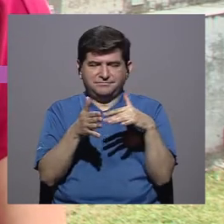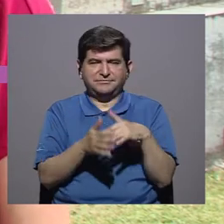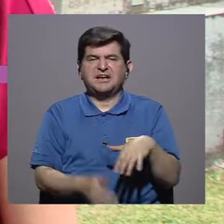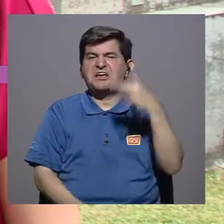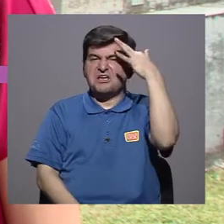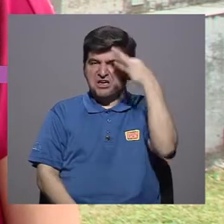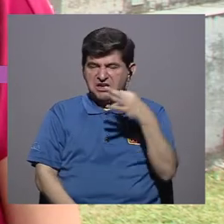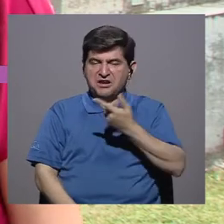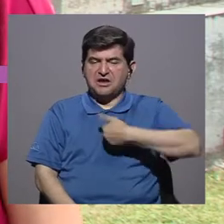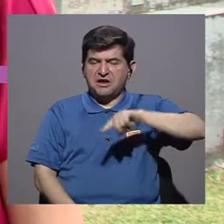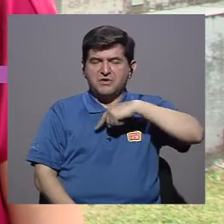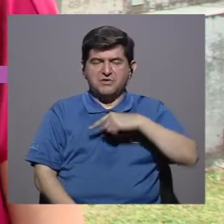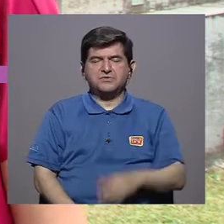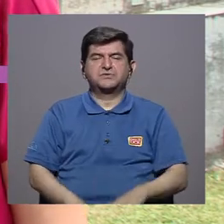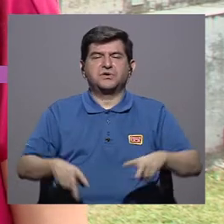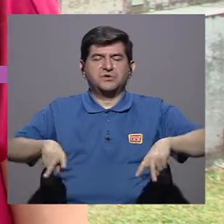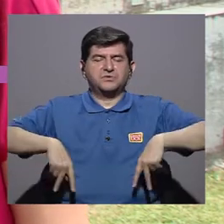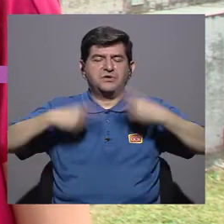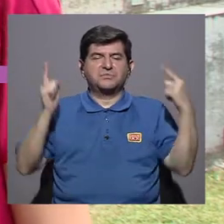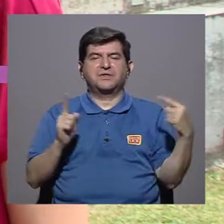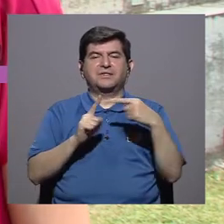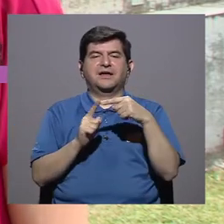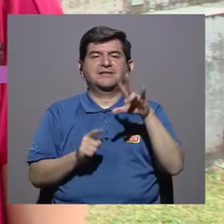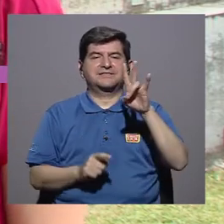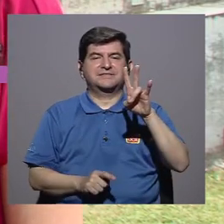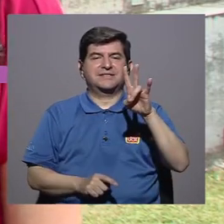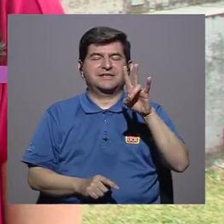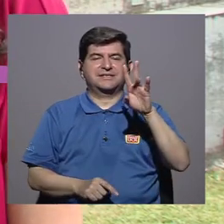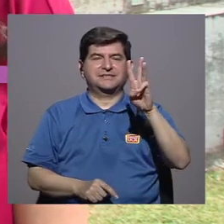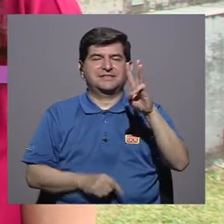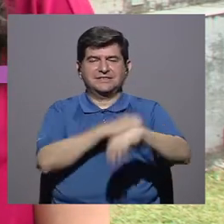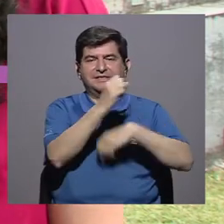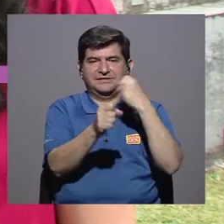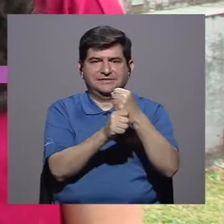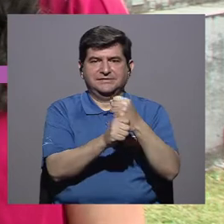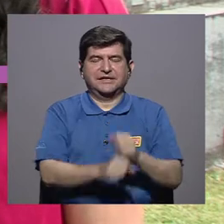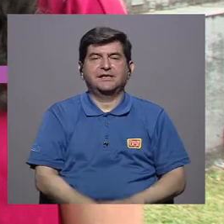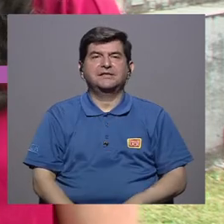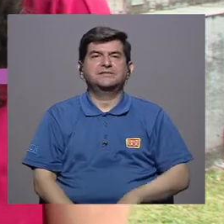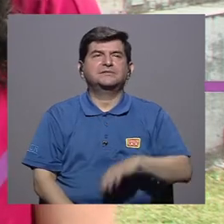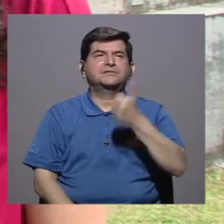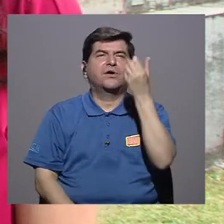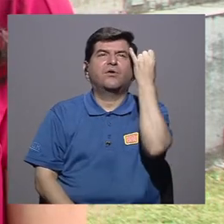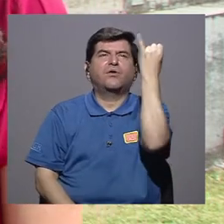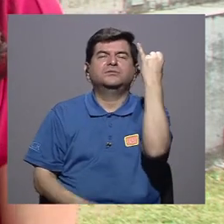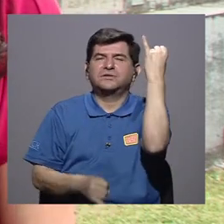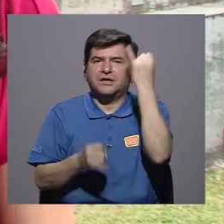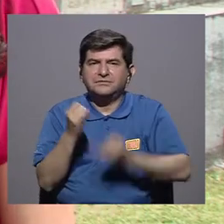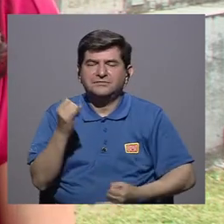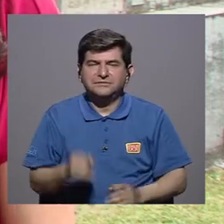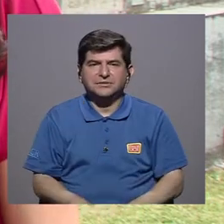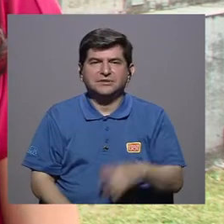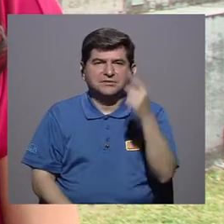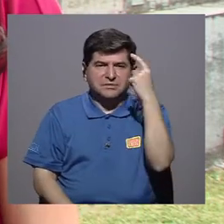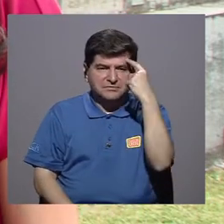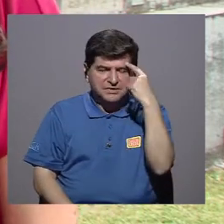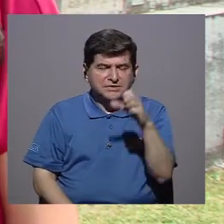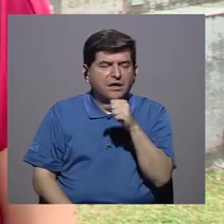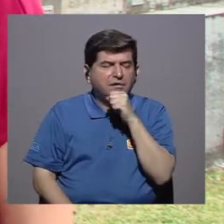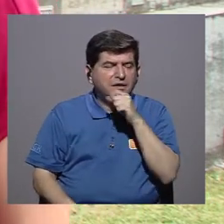estudiamos y que creemos que vamos a vivir hasta los 76 años. Otra de las principales conclusiones es que